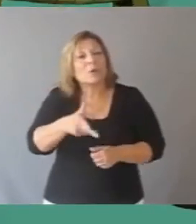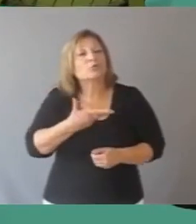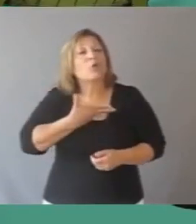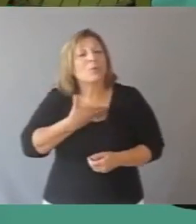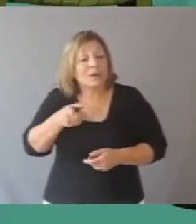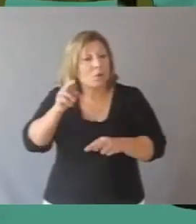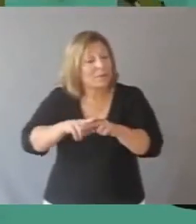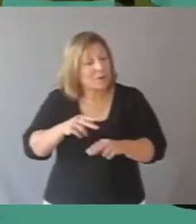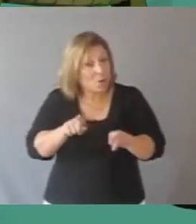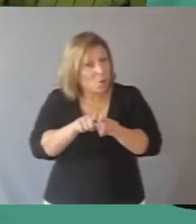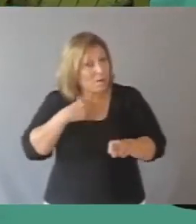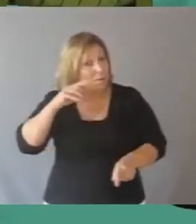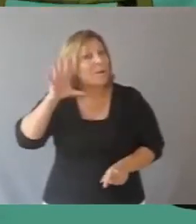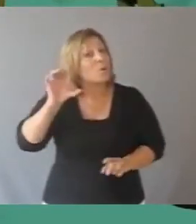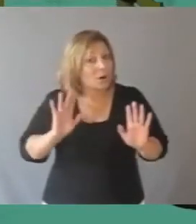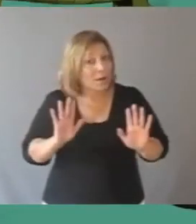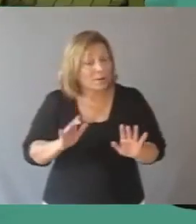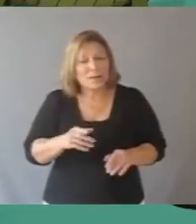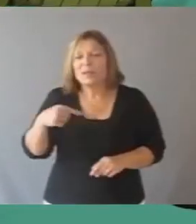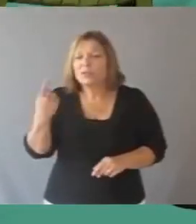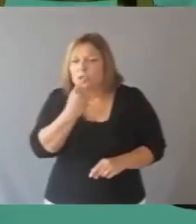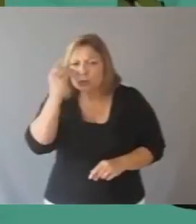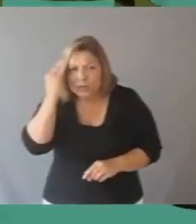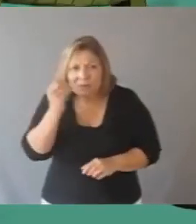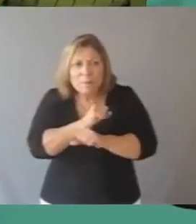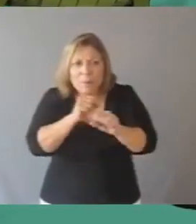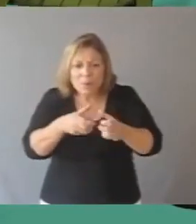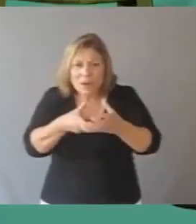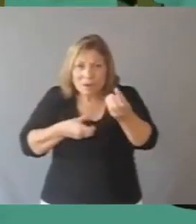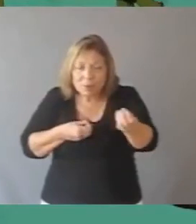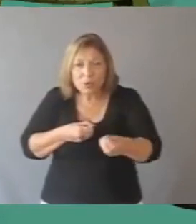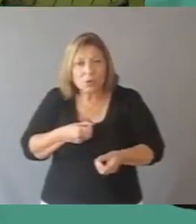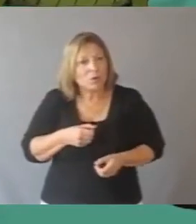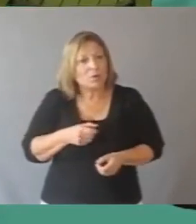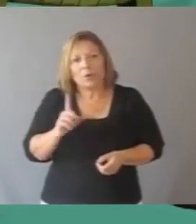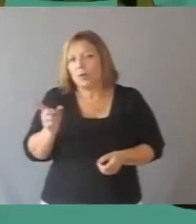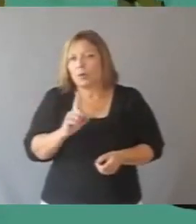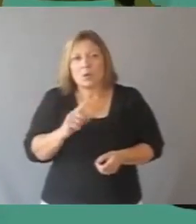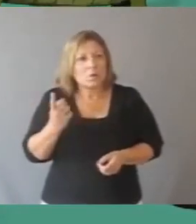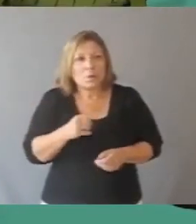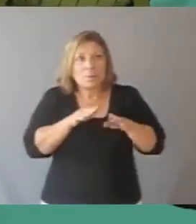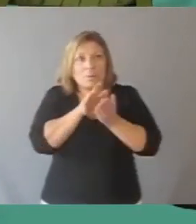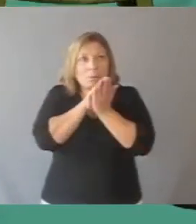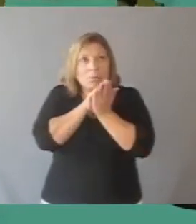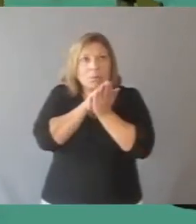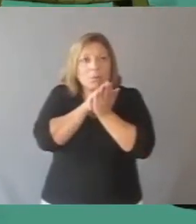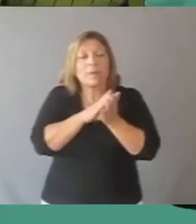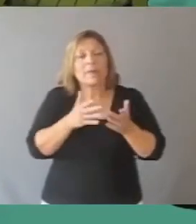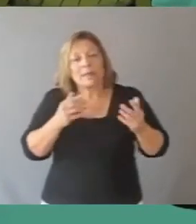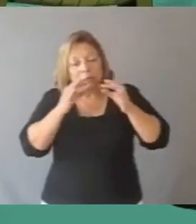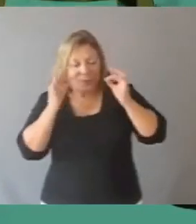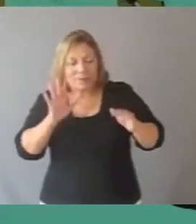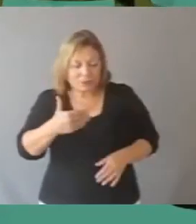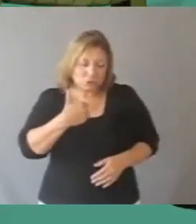hermano. ¿Quién sabe hacer reventar el torpedo? Ninguno sabía y todos callaron. Está bien, dijo el surubí con